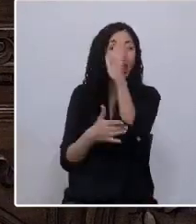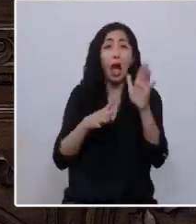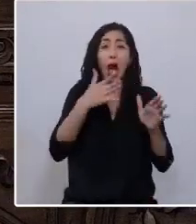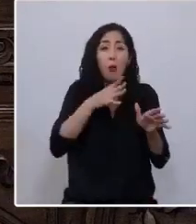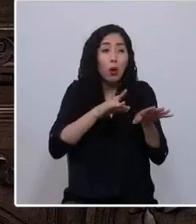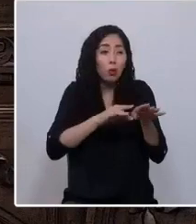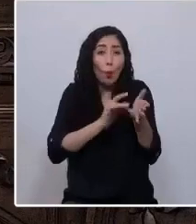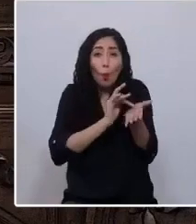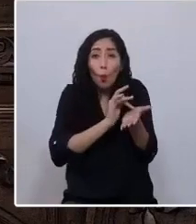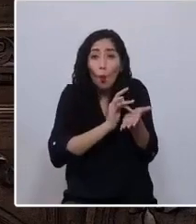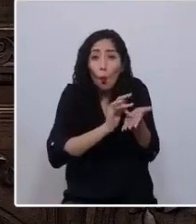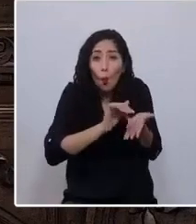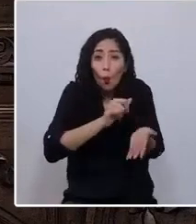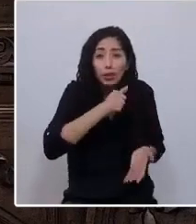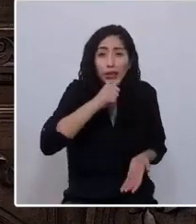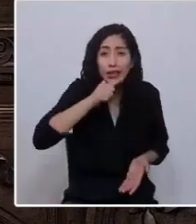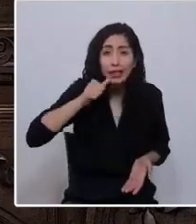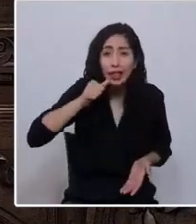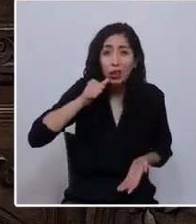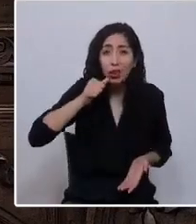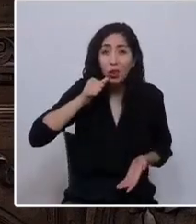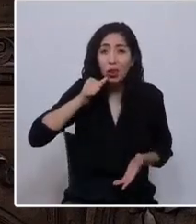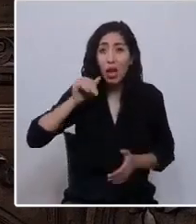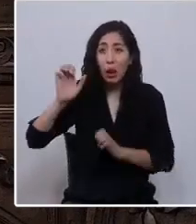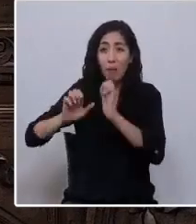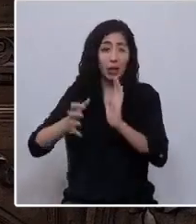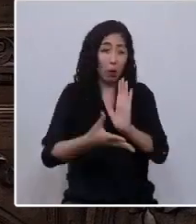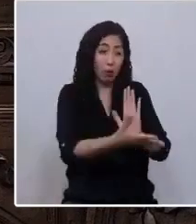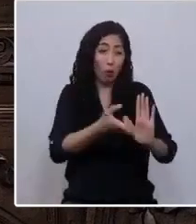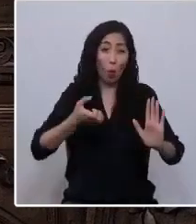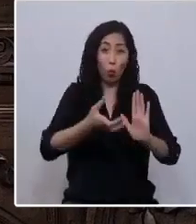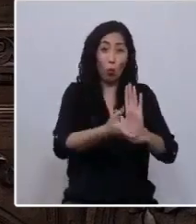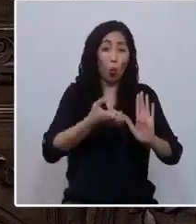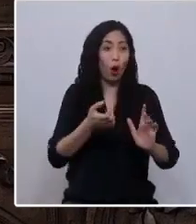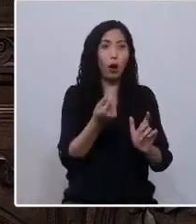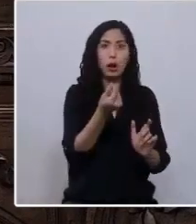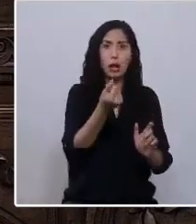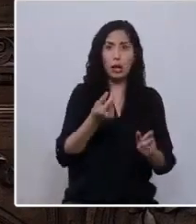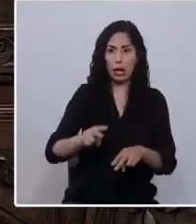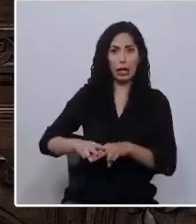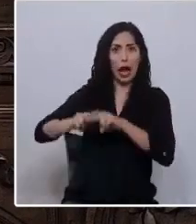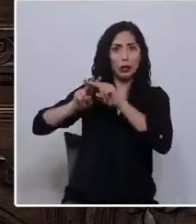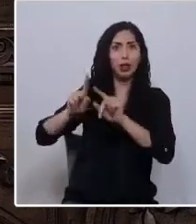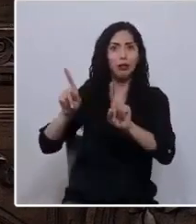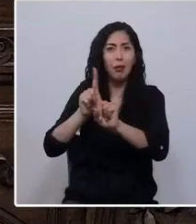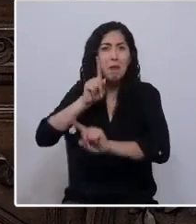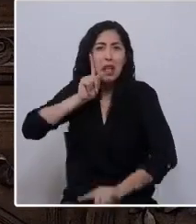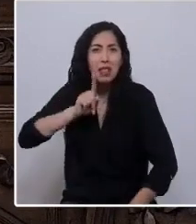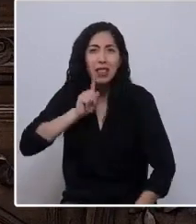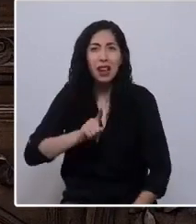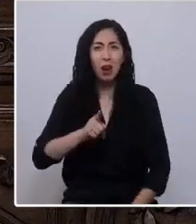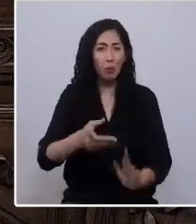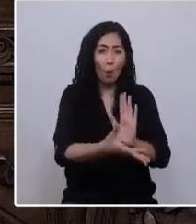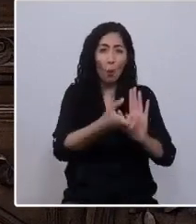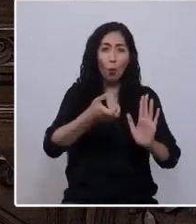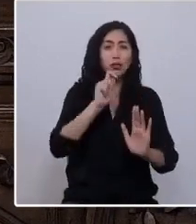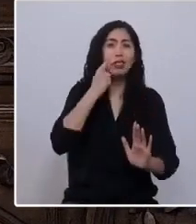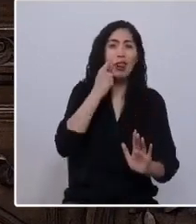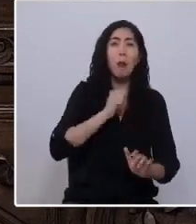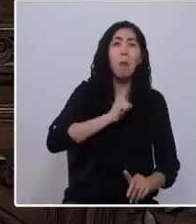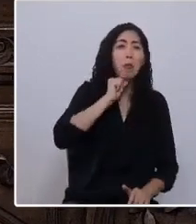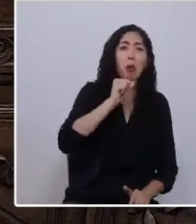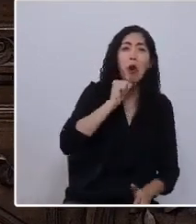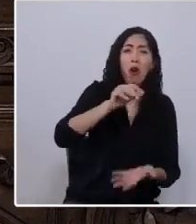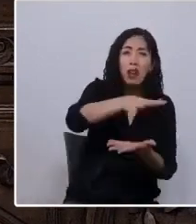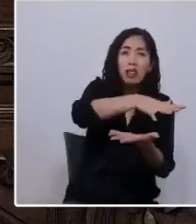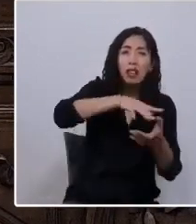extractivismo genera riqueza. El extractivismo genera, empobrece, aniquila y destruye nuestros territorios. Frente al